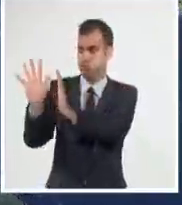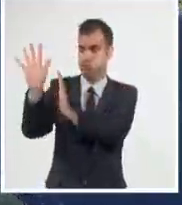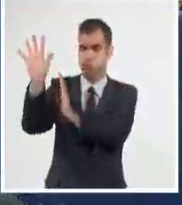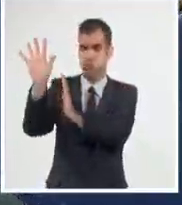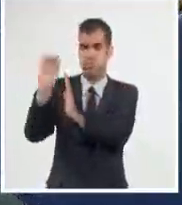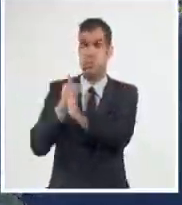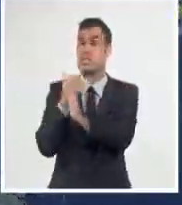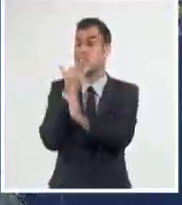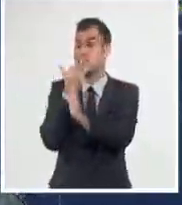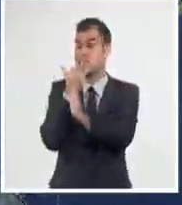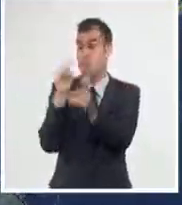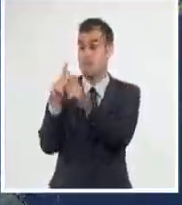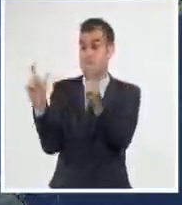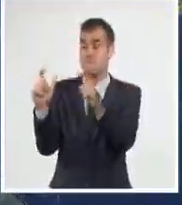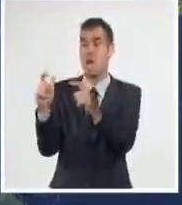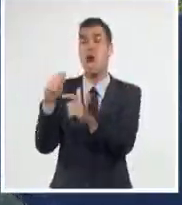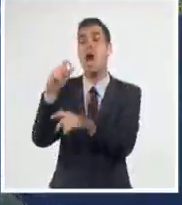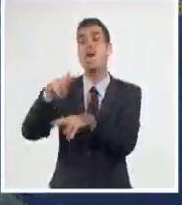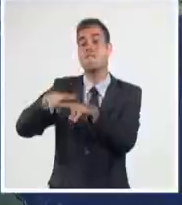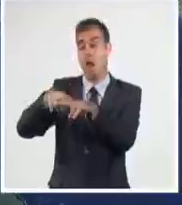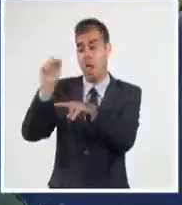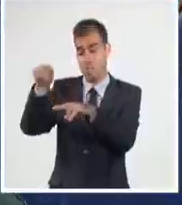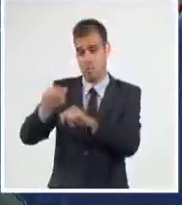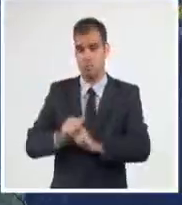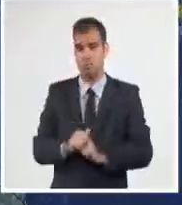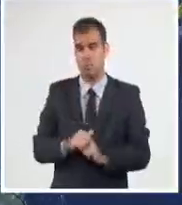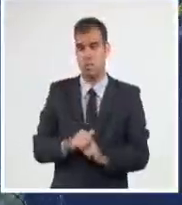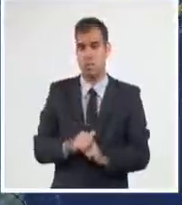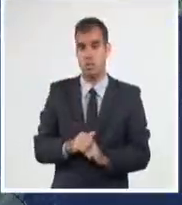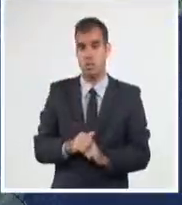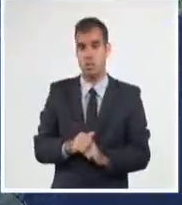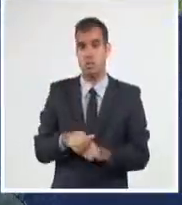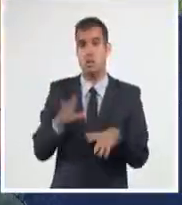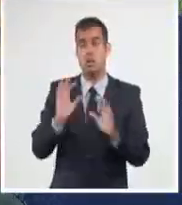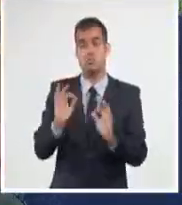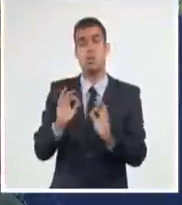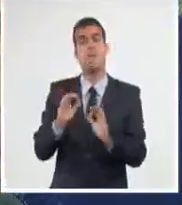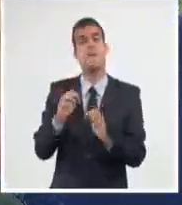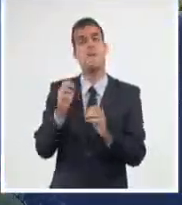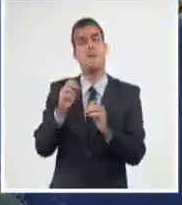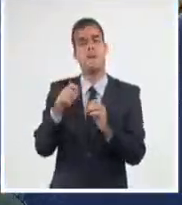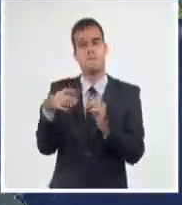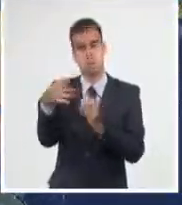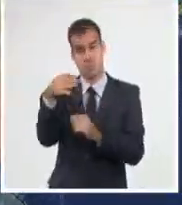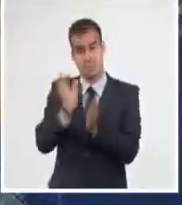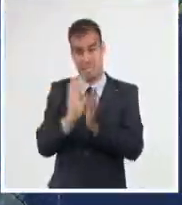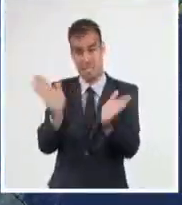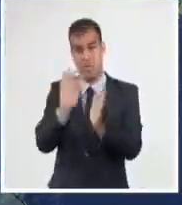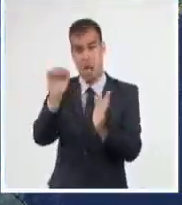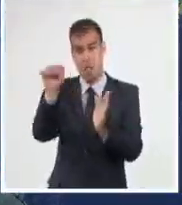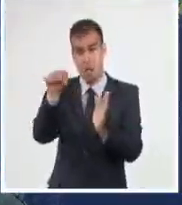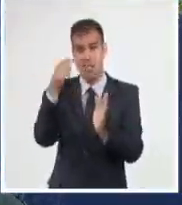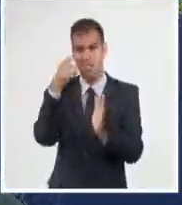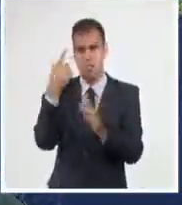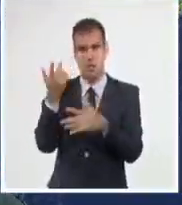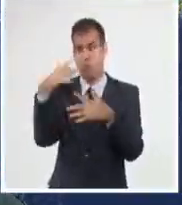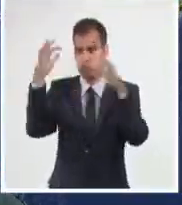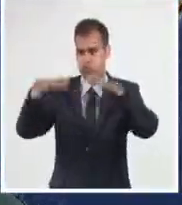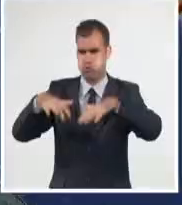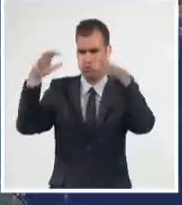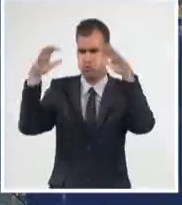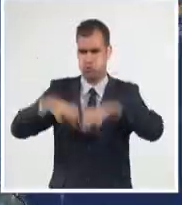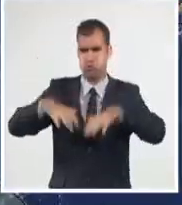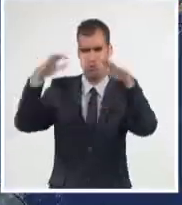afectando gran parte de la capital. Fíjense que tenemos un acumulado en San Francisco de Paula de 120 milímetros en 24 horas. Es un